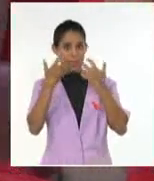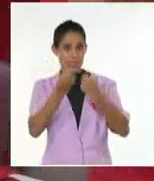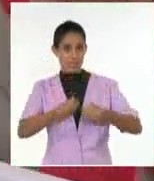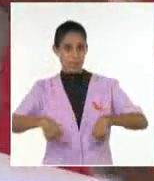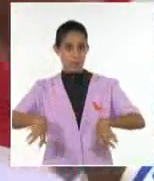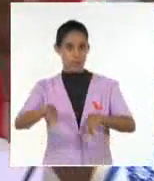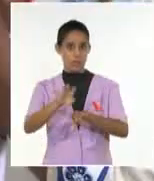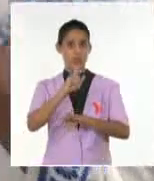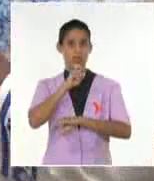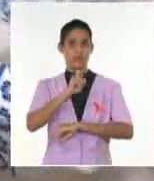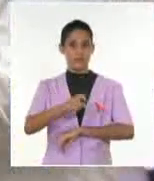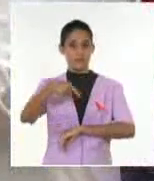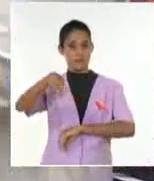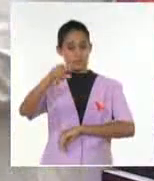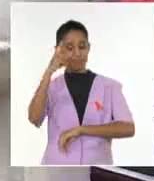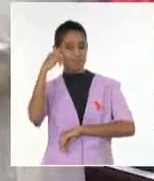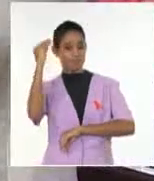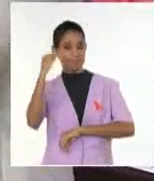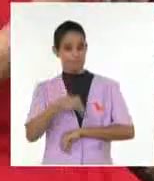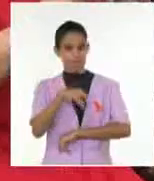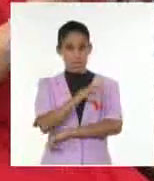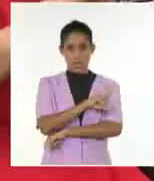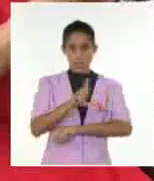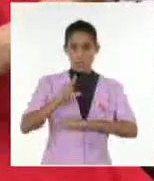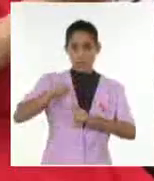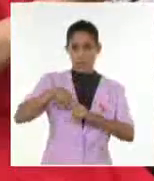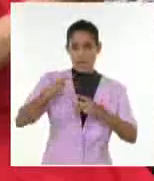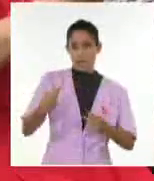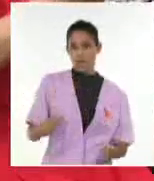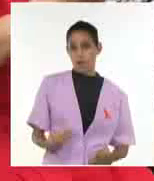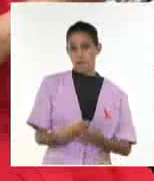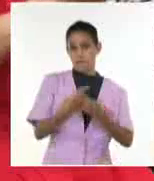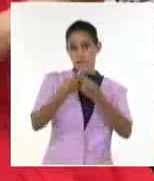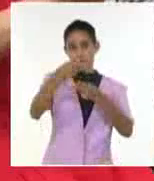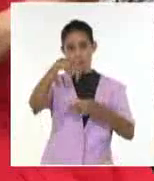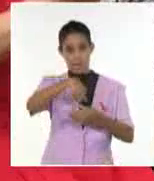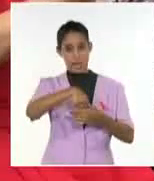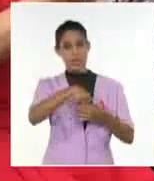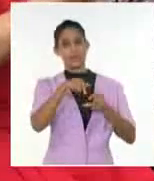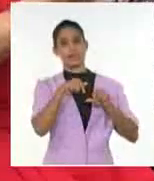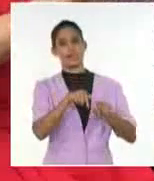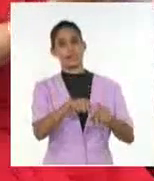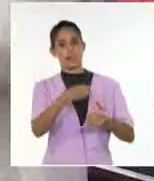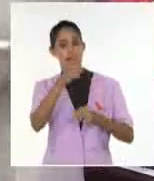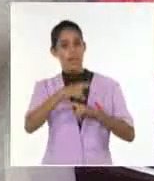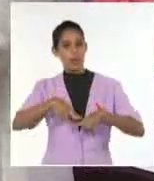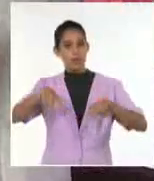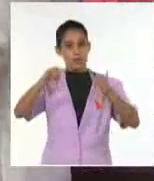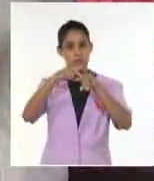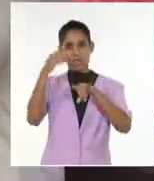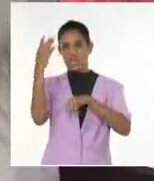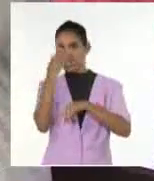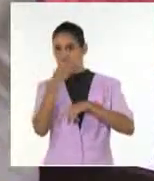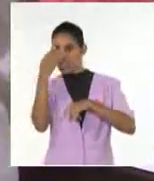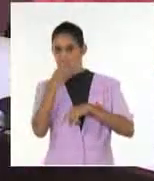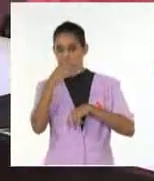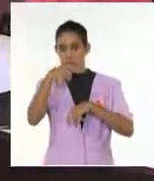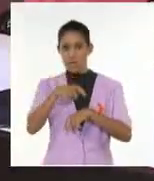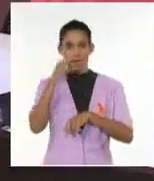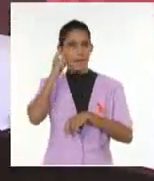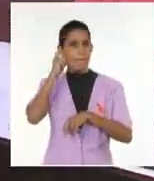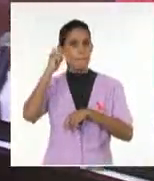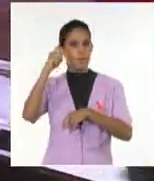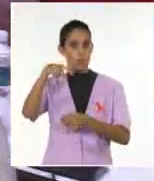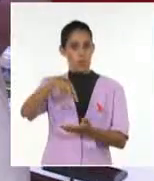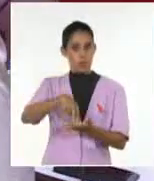de la revolución y por la confianza depositada en esta universidad. Lo recibió en su lugar Suseli Morfa González, miembro del Comité